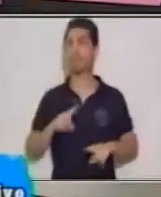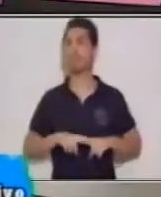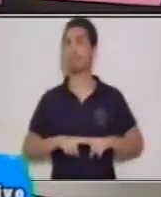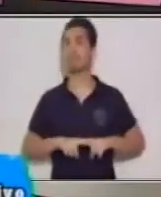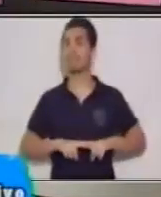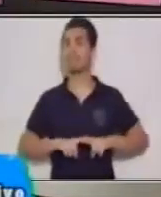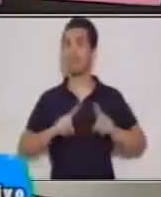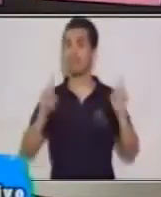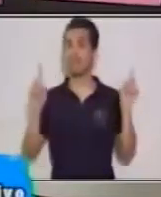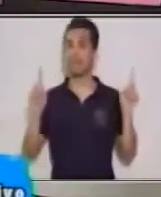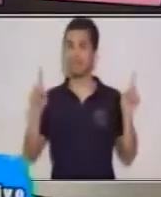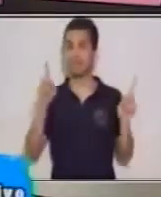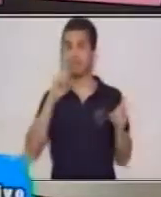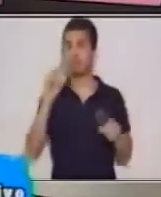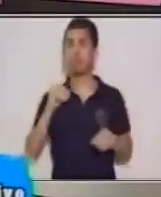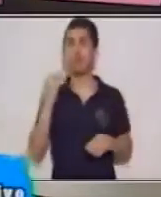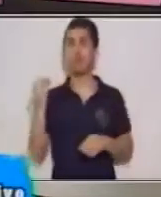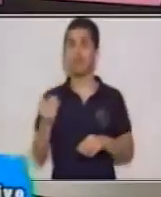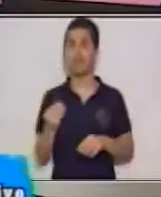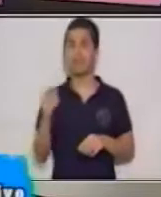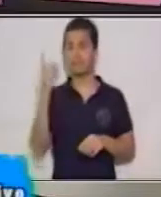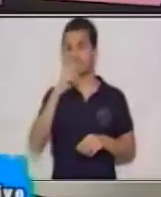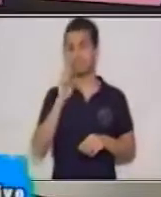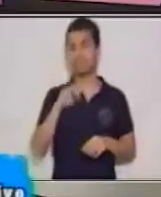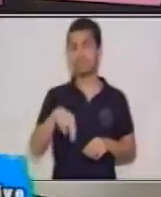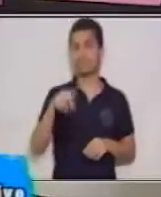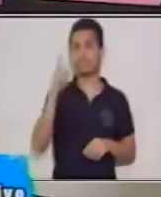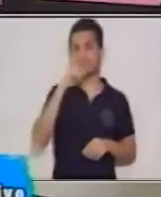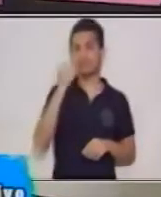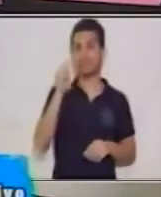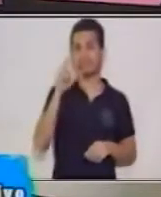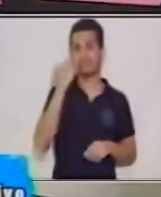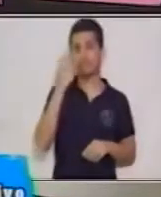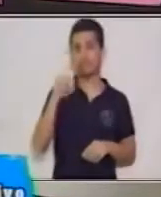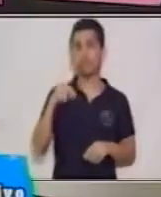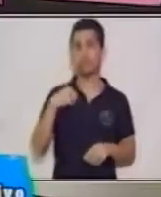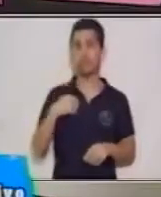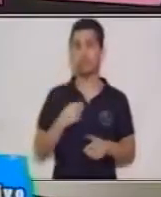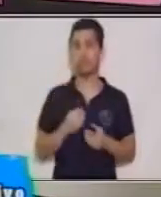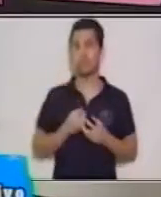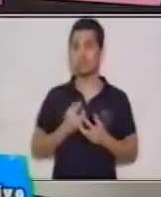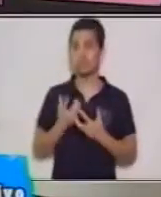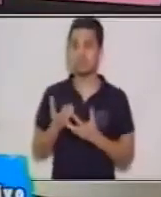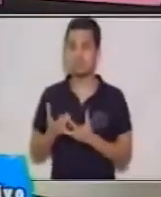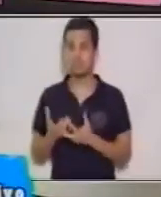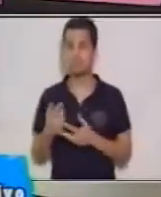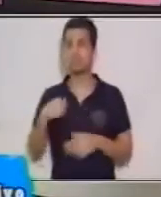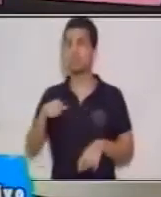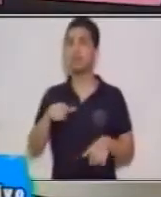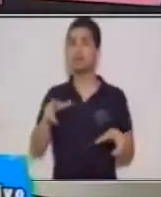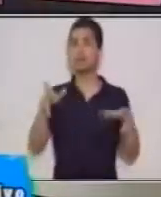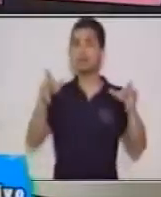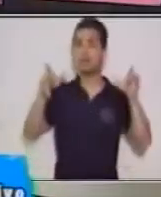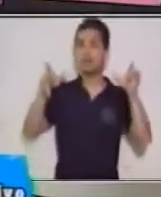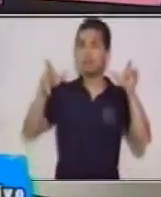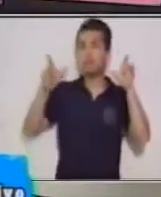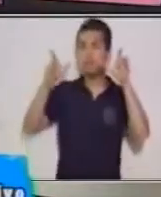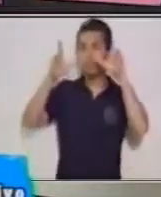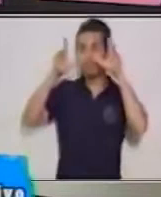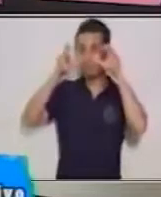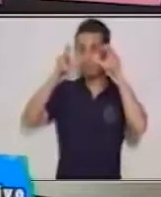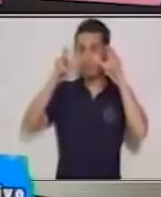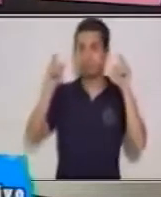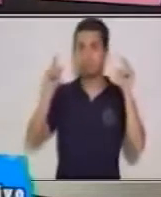dice que es aquella reacción que perciben nuestros sentidos ante un estímulo.